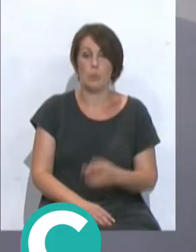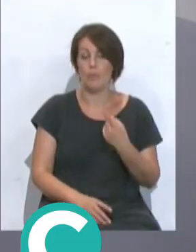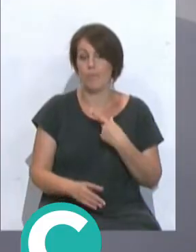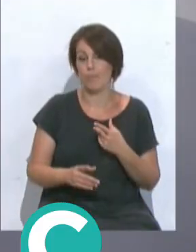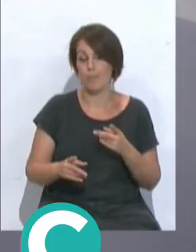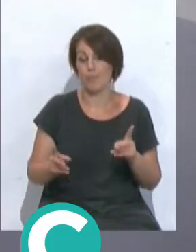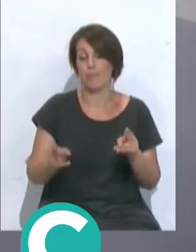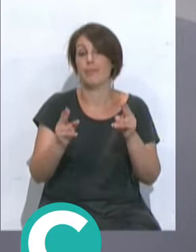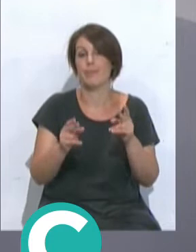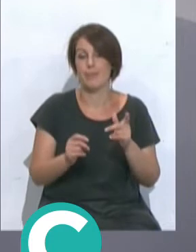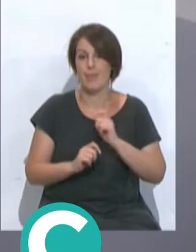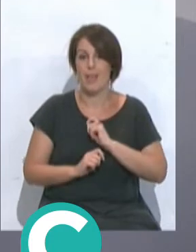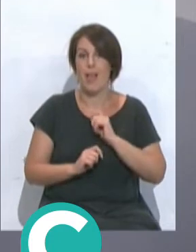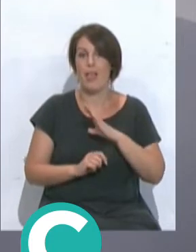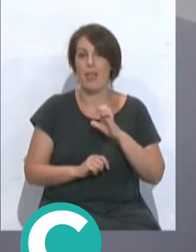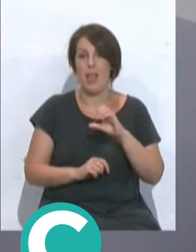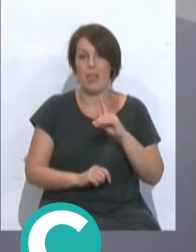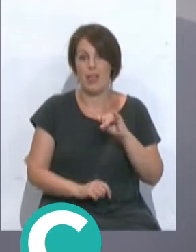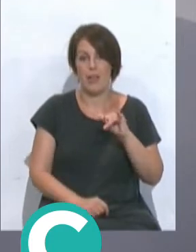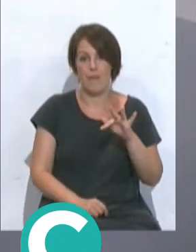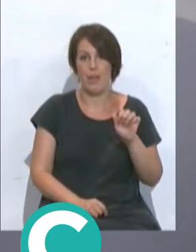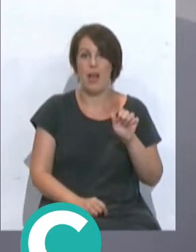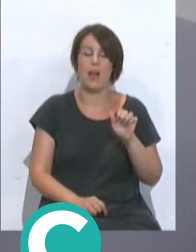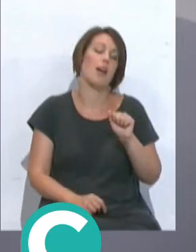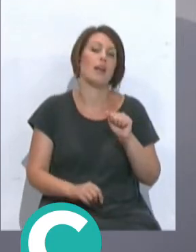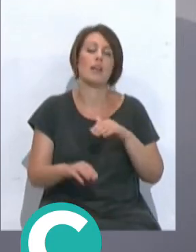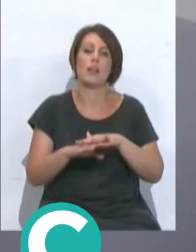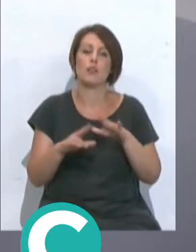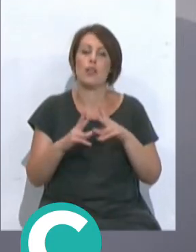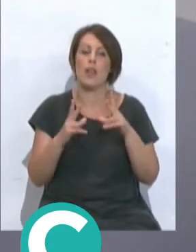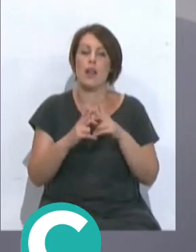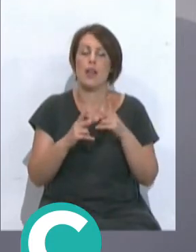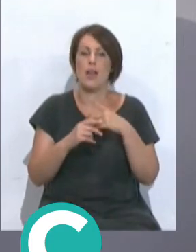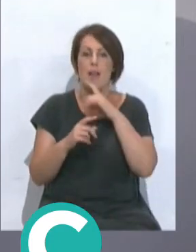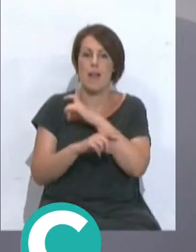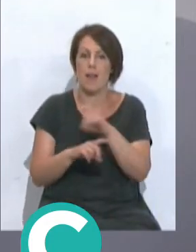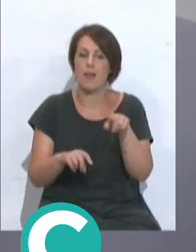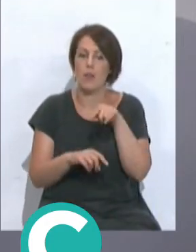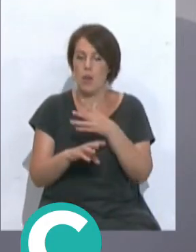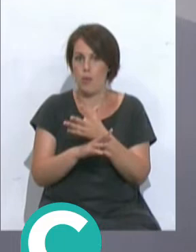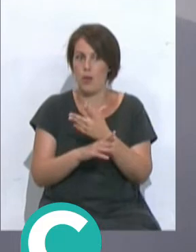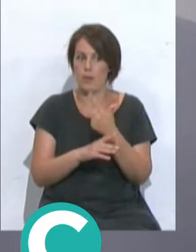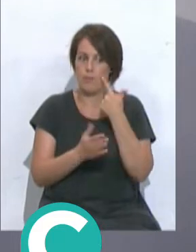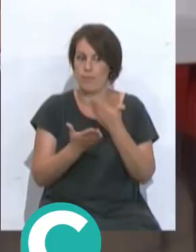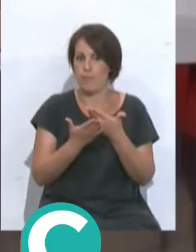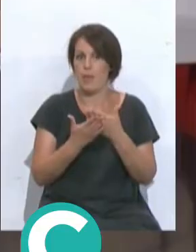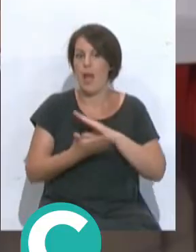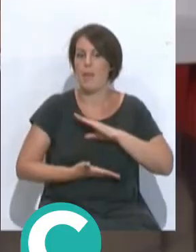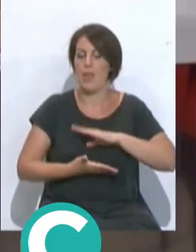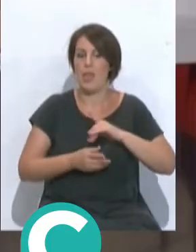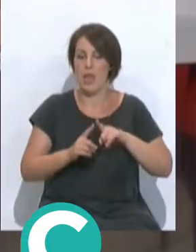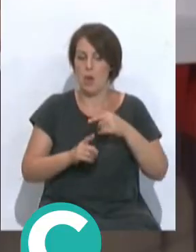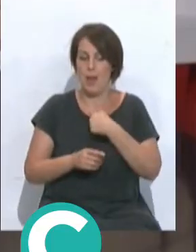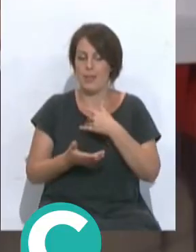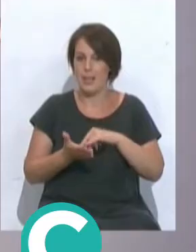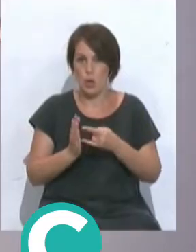Era un extracto que nos facilitaba el Cádiz, que lo hacía público a las redes sociales y bueno, hay los jugadores que van también mostrando sus capacidades como